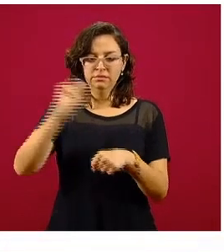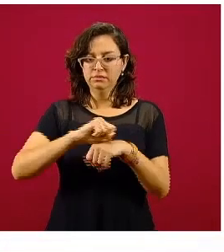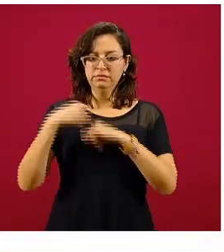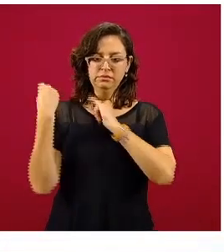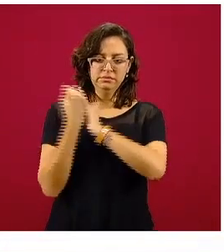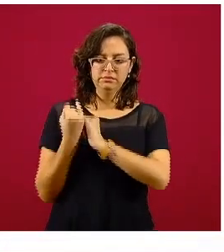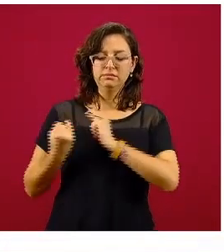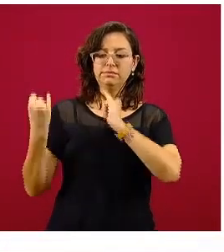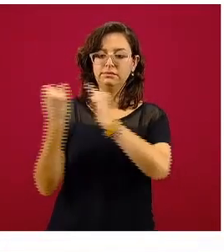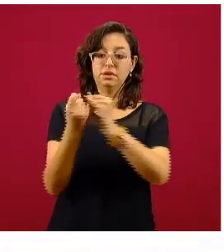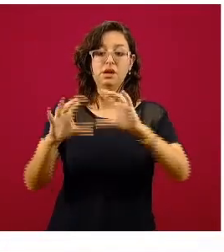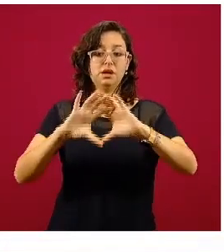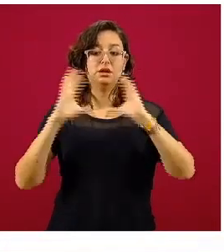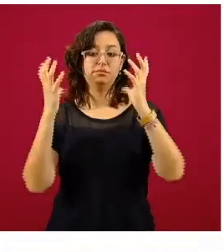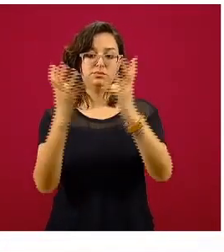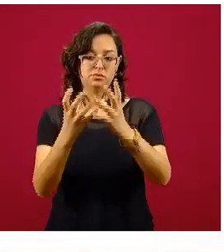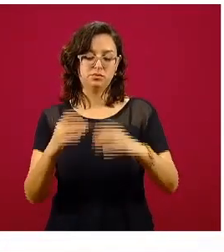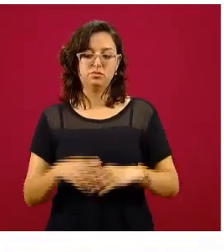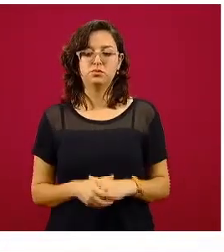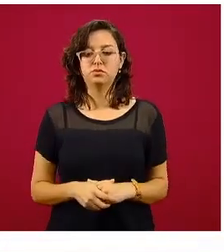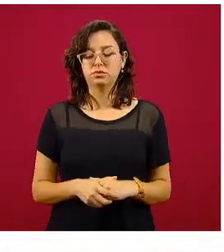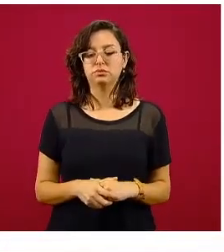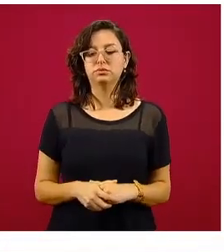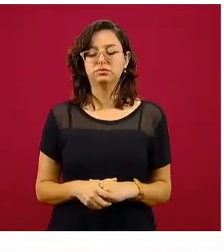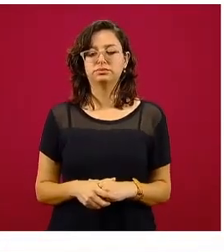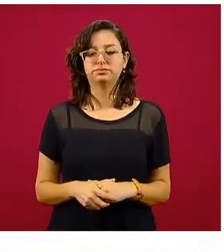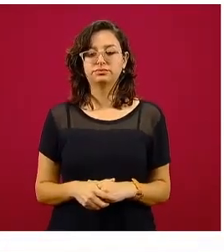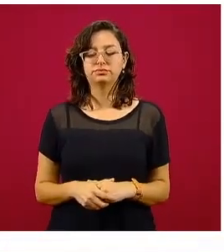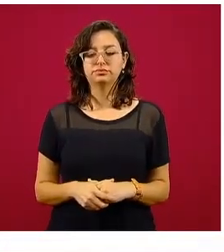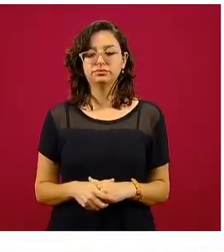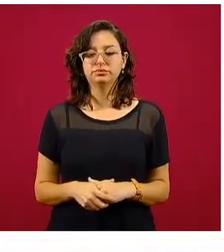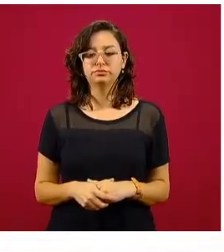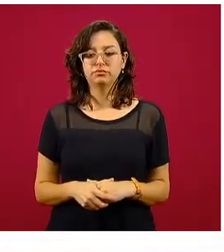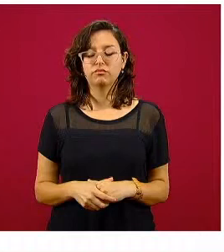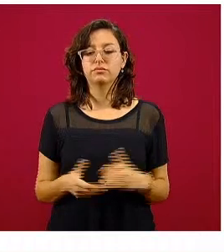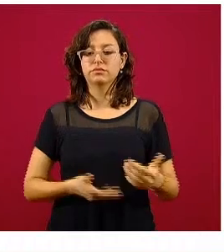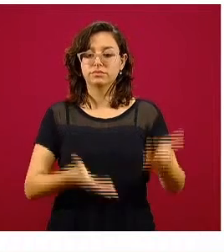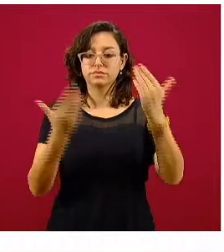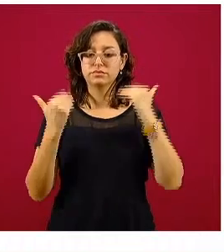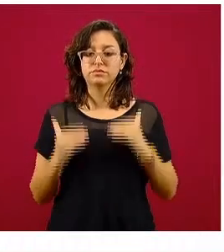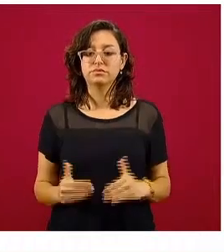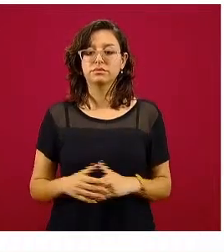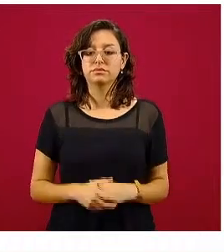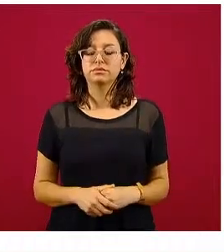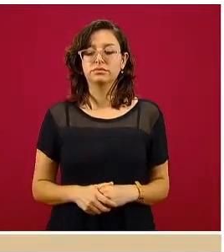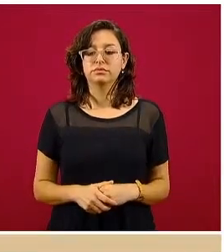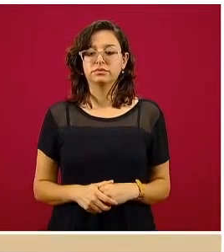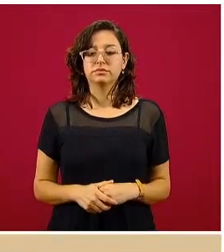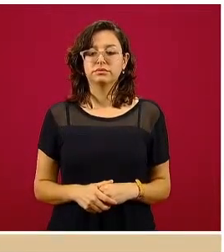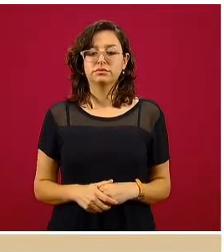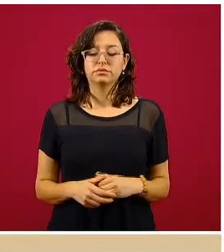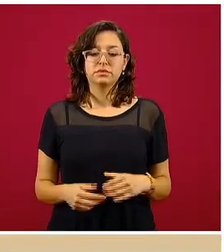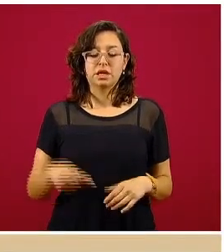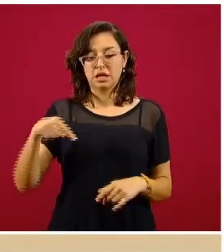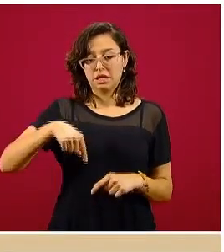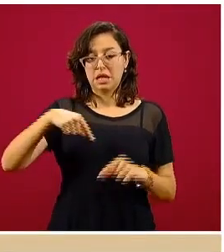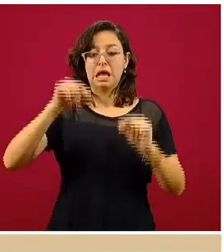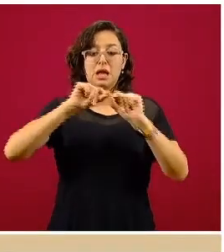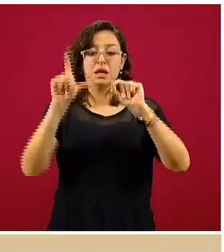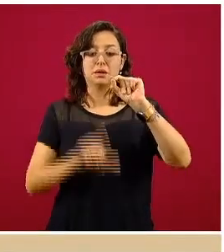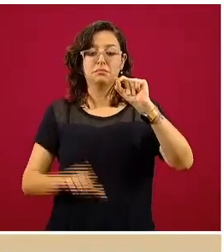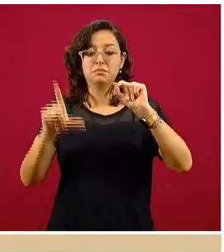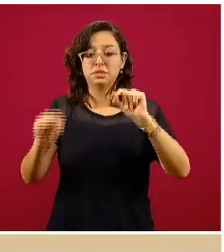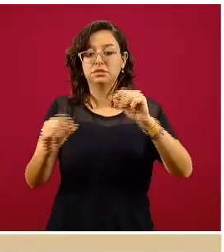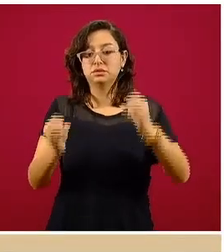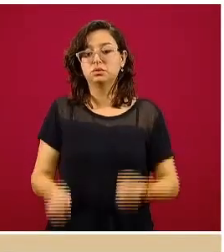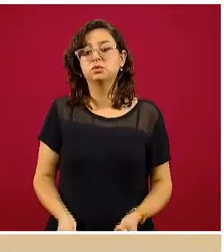casos confirmados de la pandemia a nivel mundial. En la siguiente diapositiva veremos la actualización de las cifras